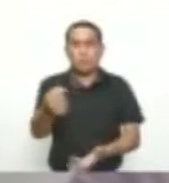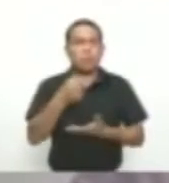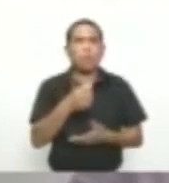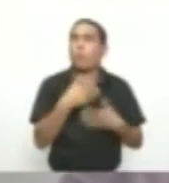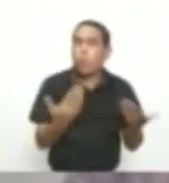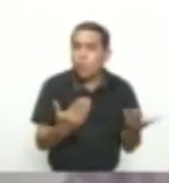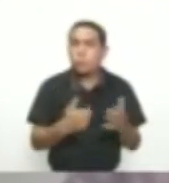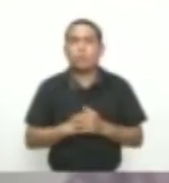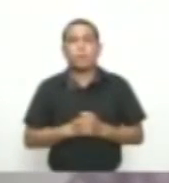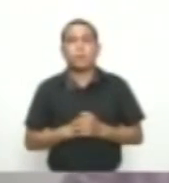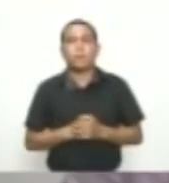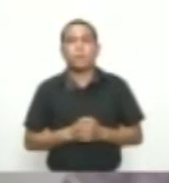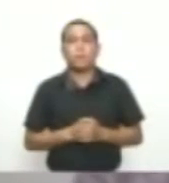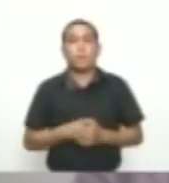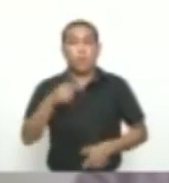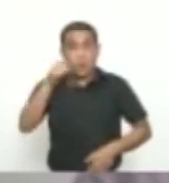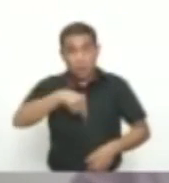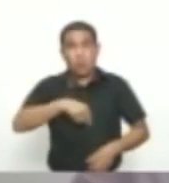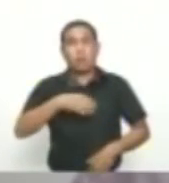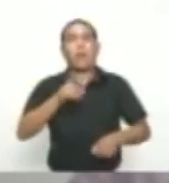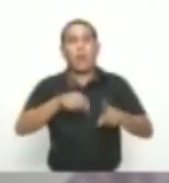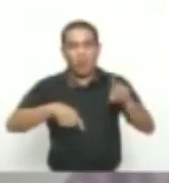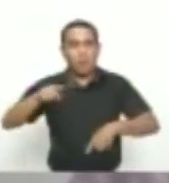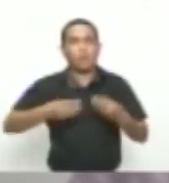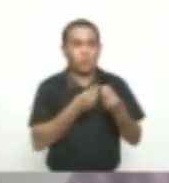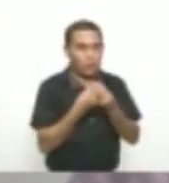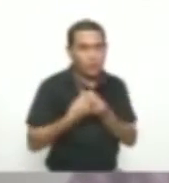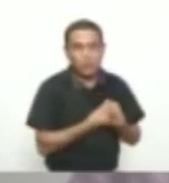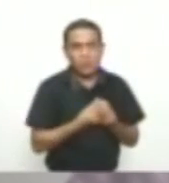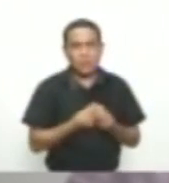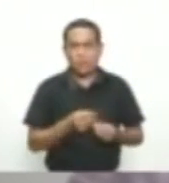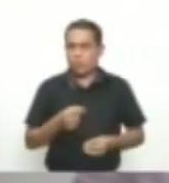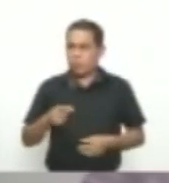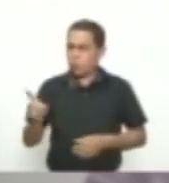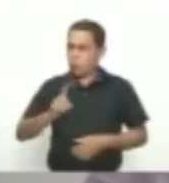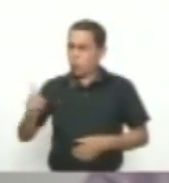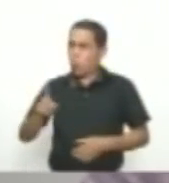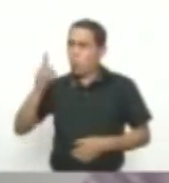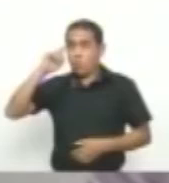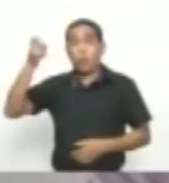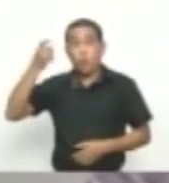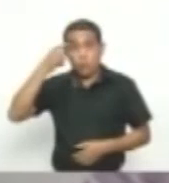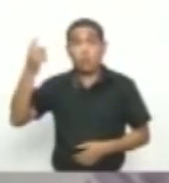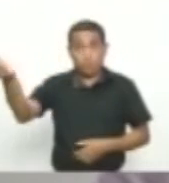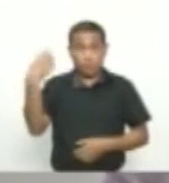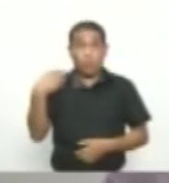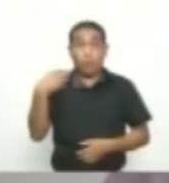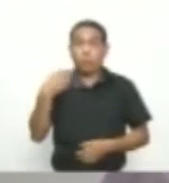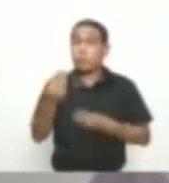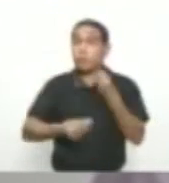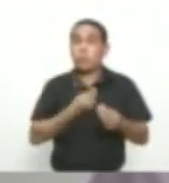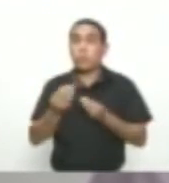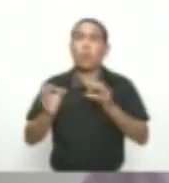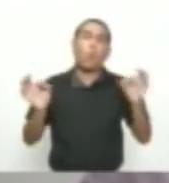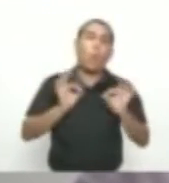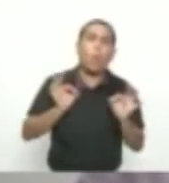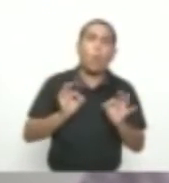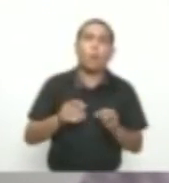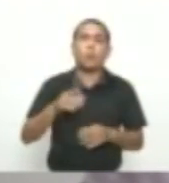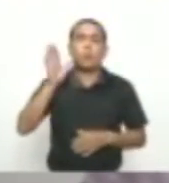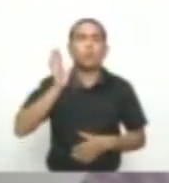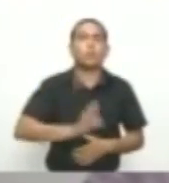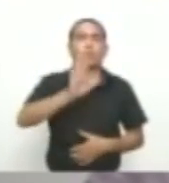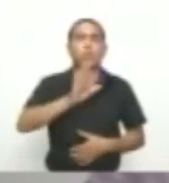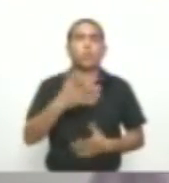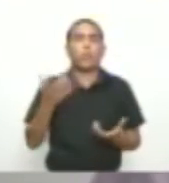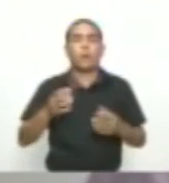En los concejales De Barranquilla De oponerse A las iniciativas Que vengan Del gobierno O que Las iniciativas Que salen Del